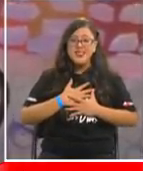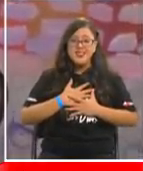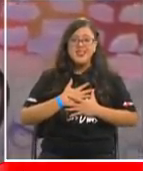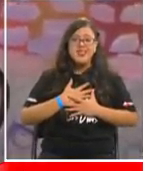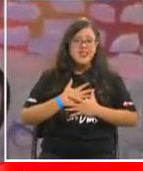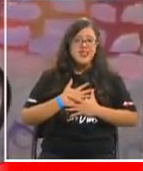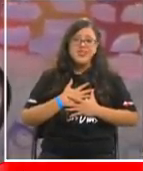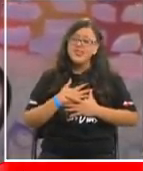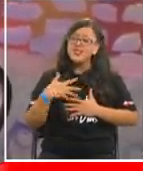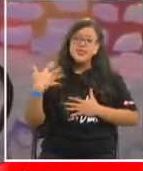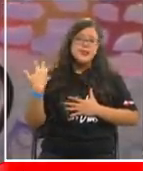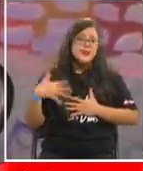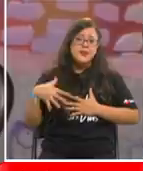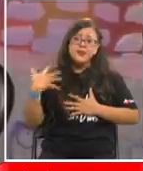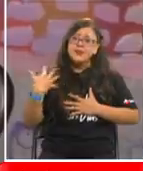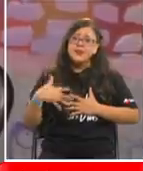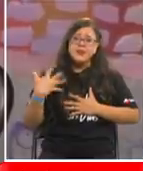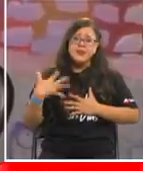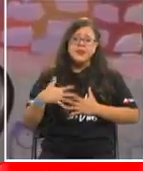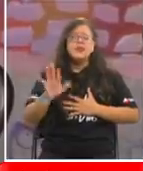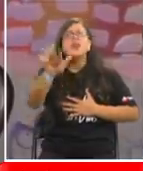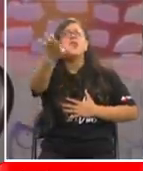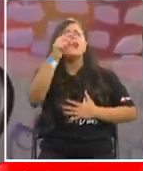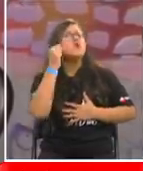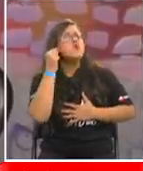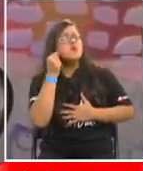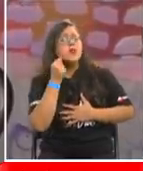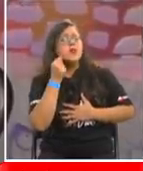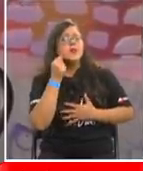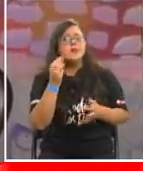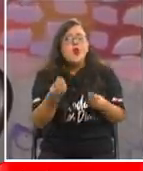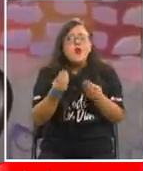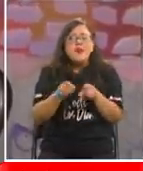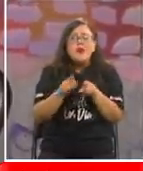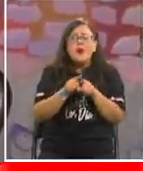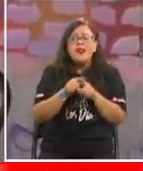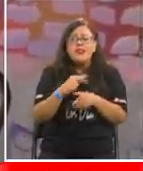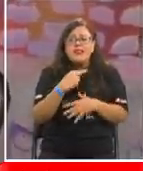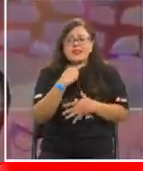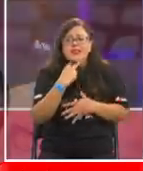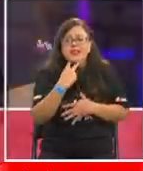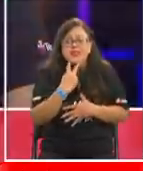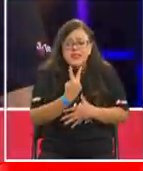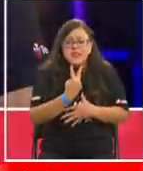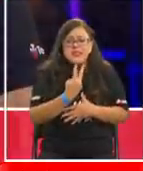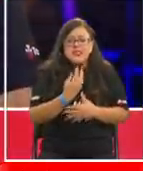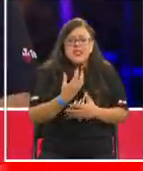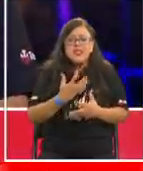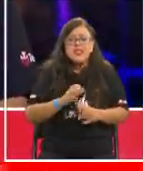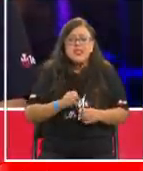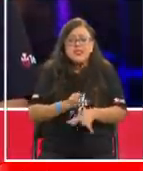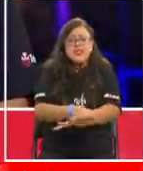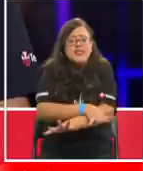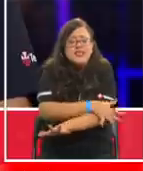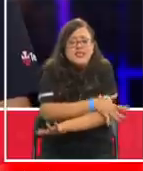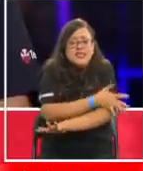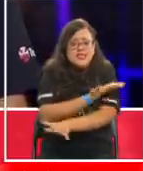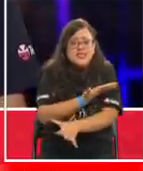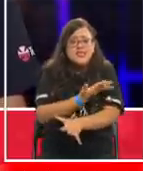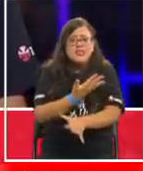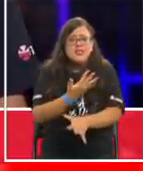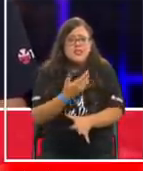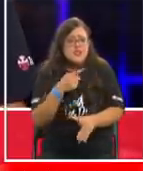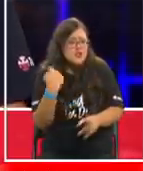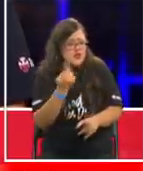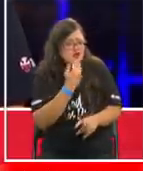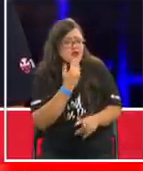Mario Sí Se quebra la voz y se quebra la voz porque estamos emocionados todos lo compartimos contigo yo